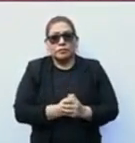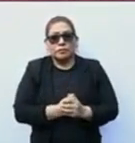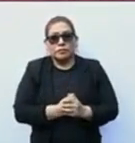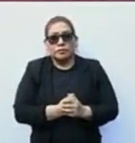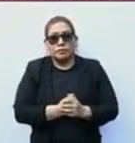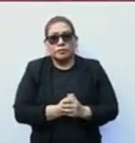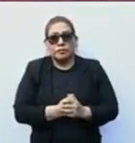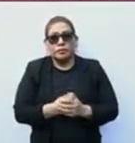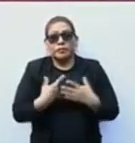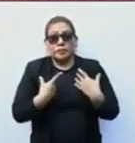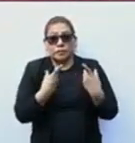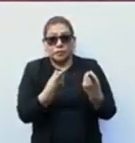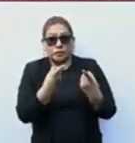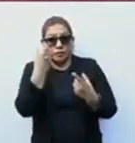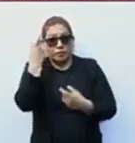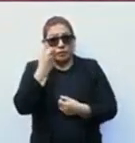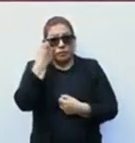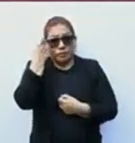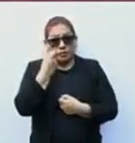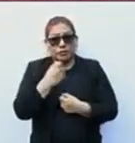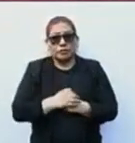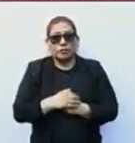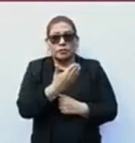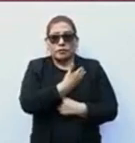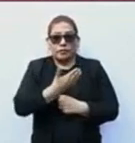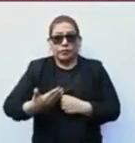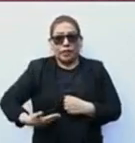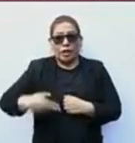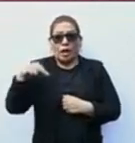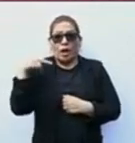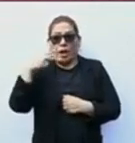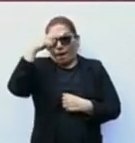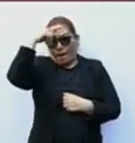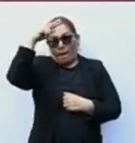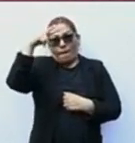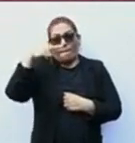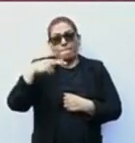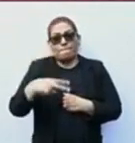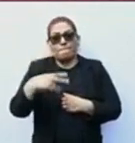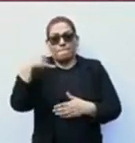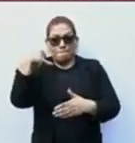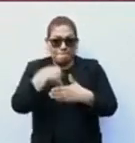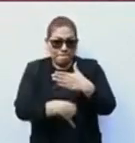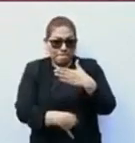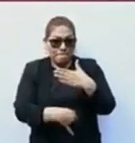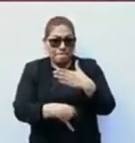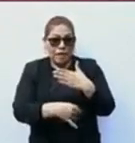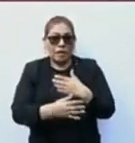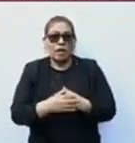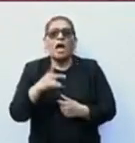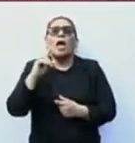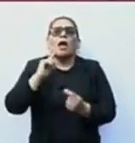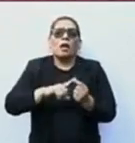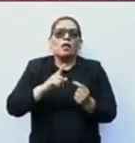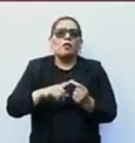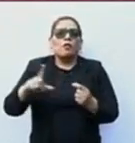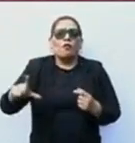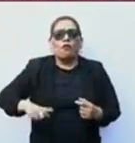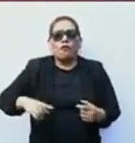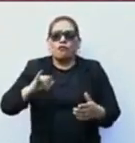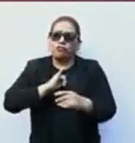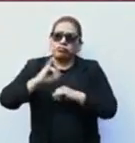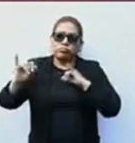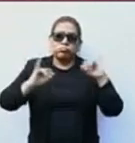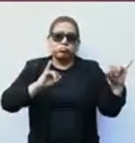entregando esta pensión en lo que el presidente llama el México profundo, allá donde el gobierno no llegaba,